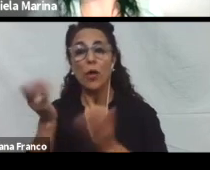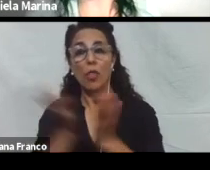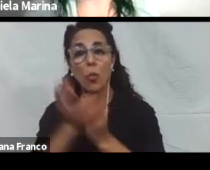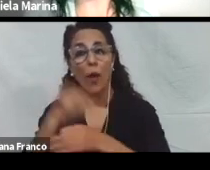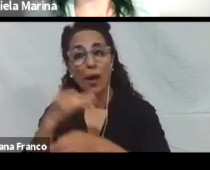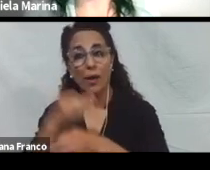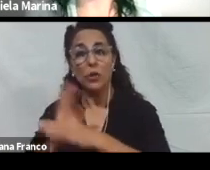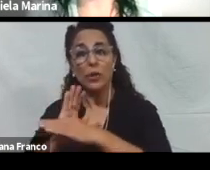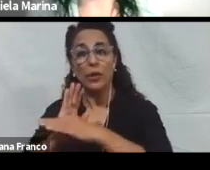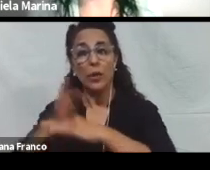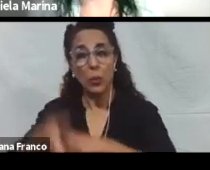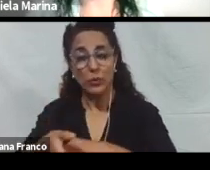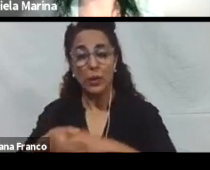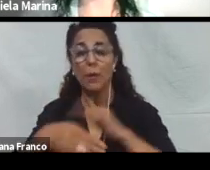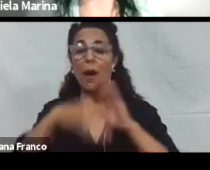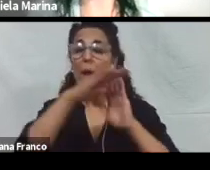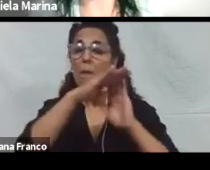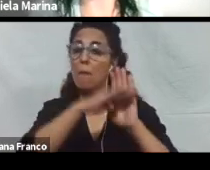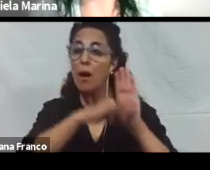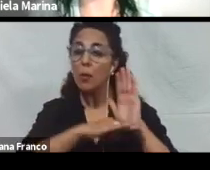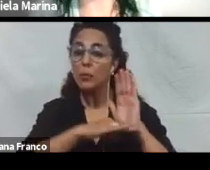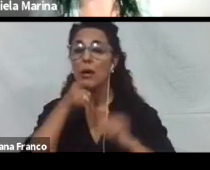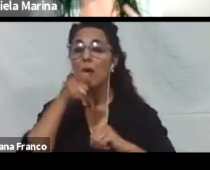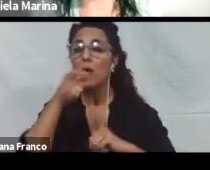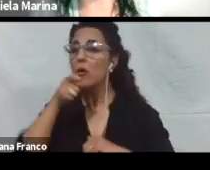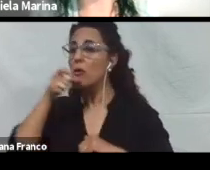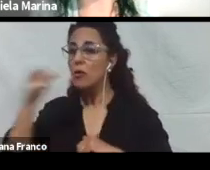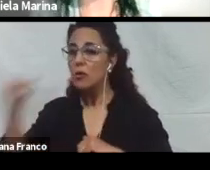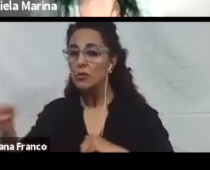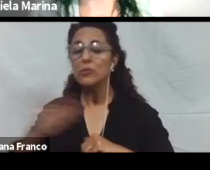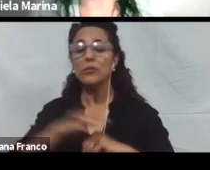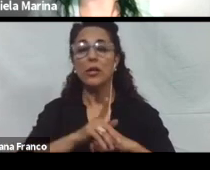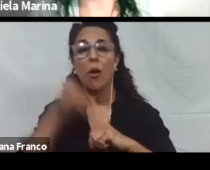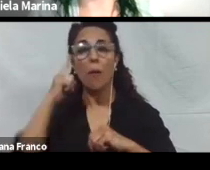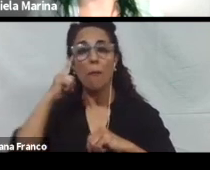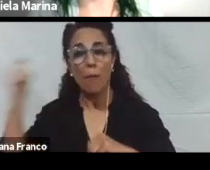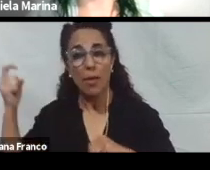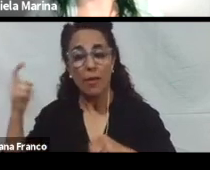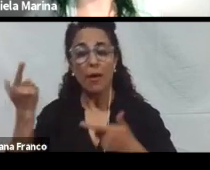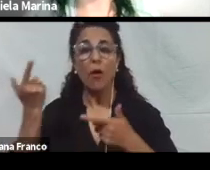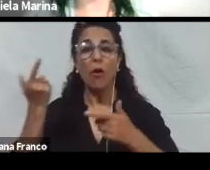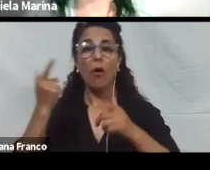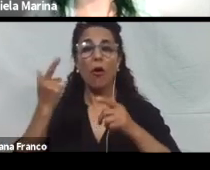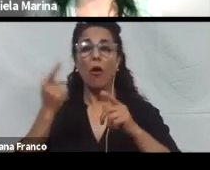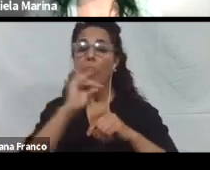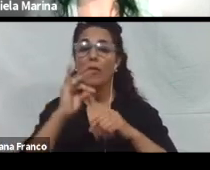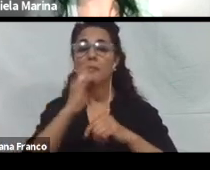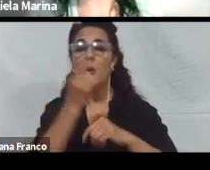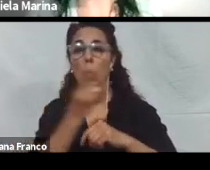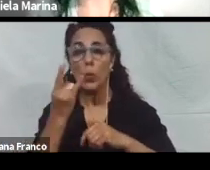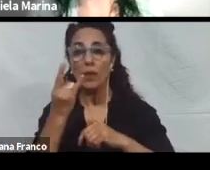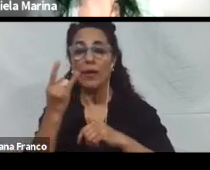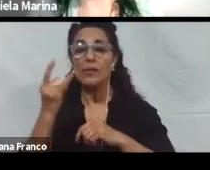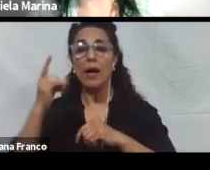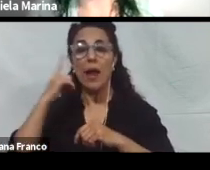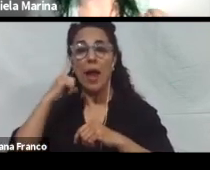hablar sobre las pautas y algunas recomendaciones a nivel pedagógico del diseño universal para el aprendizaje. También